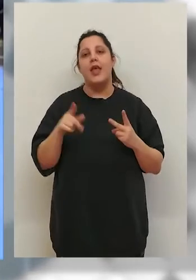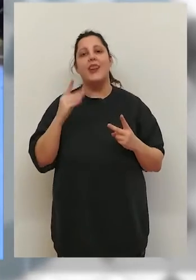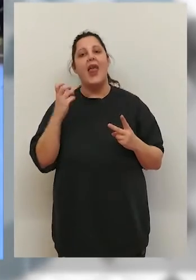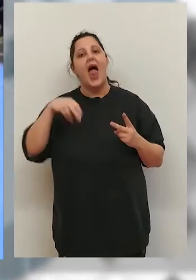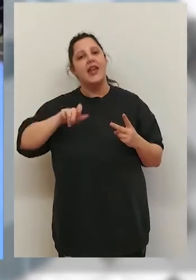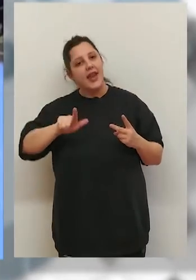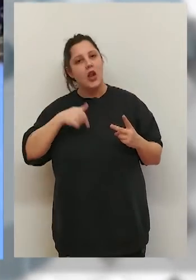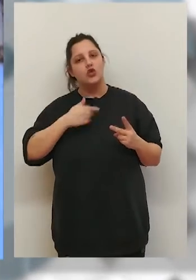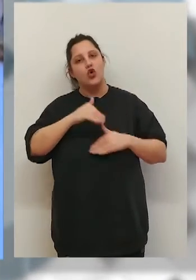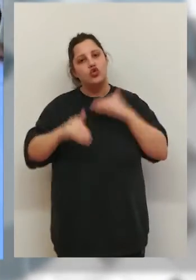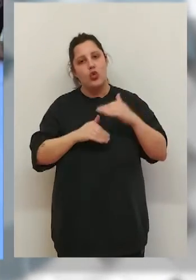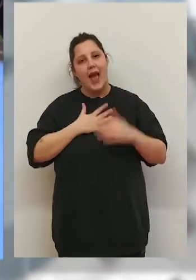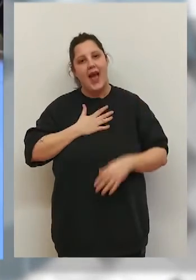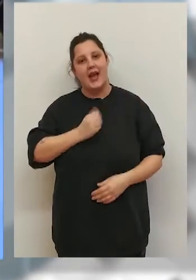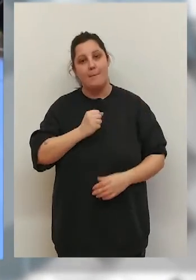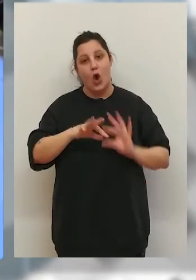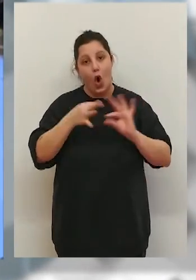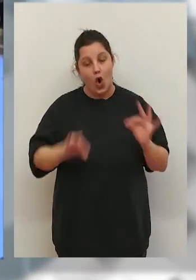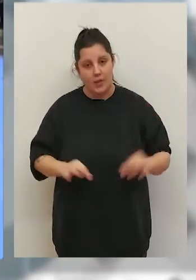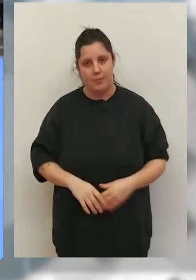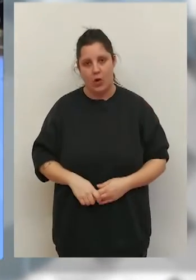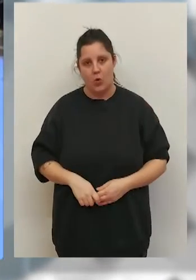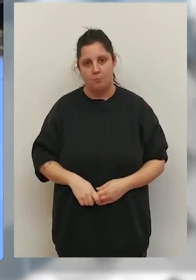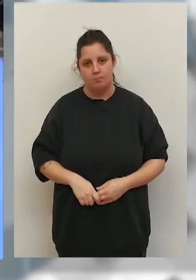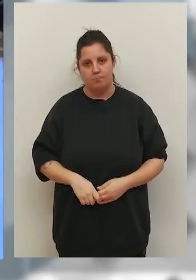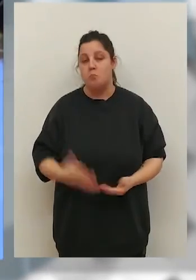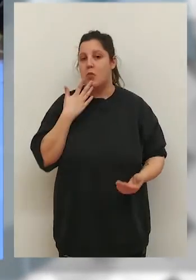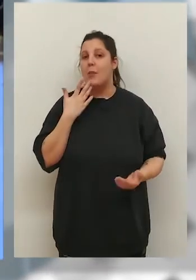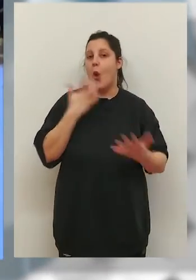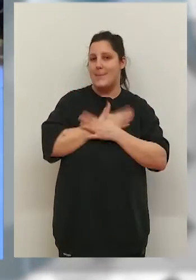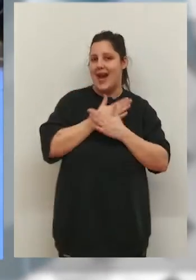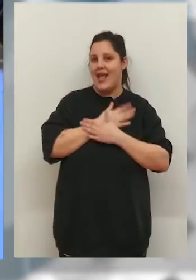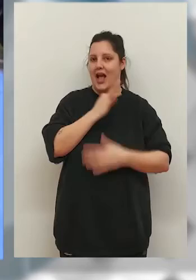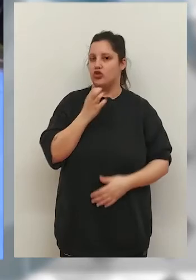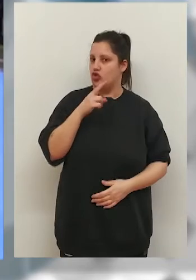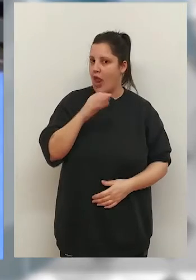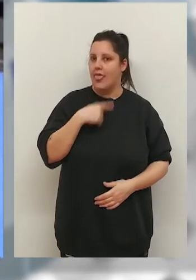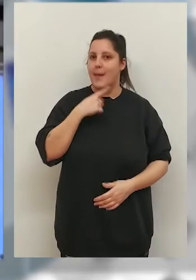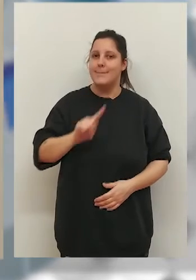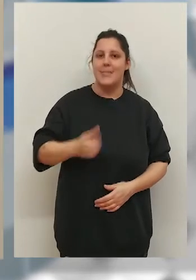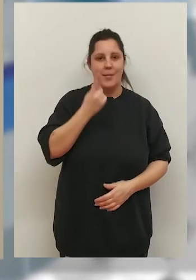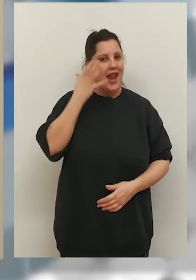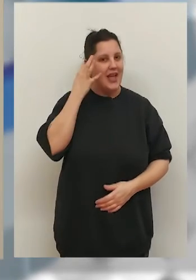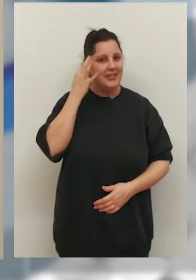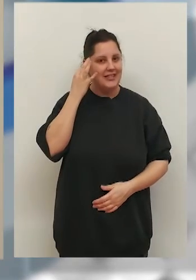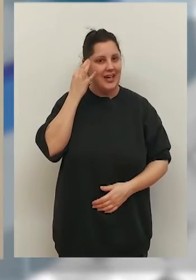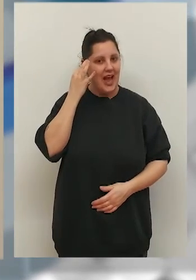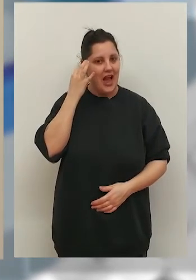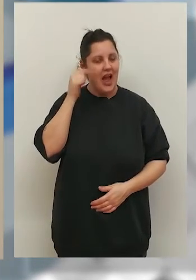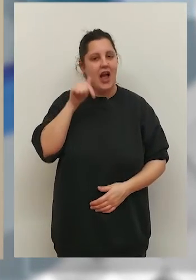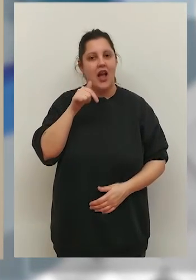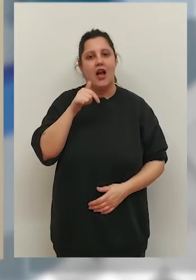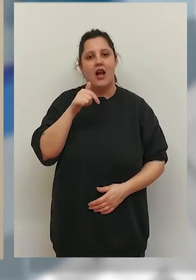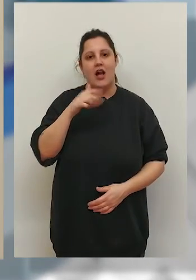y luego tendremos también a Damián, subcampeona olímpico, pero además tendremos también María Torres que es la primera chica